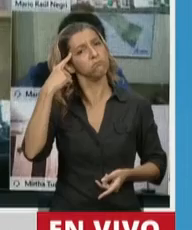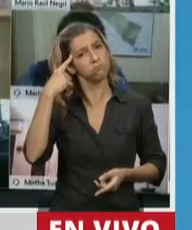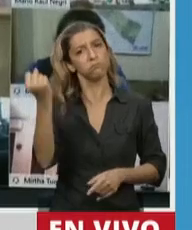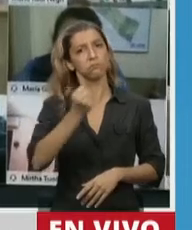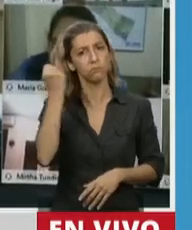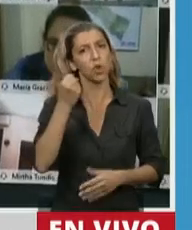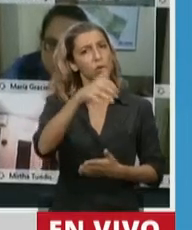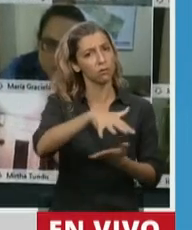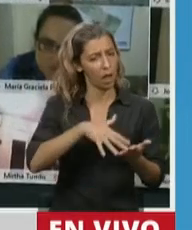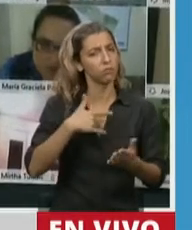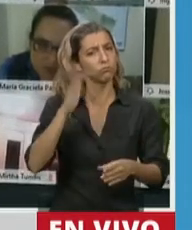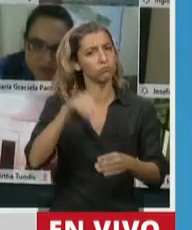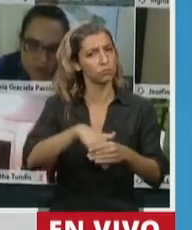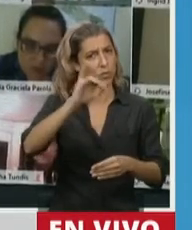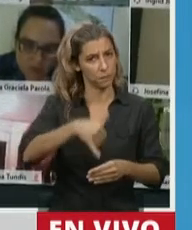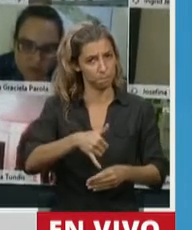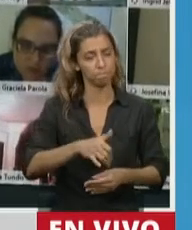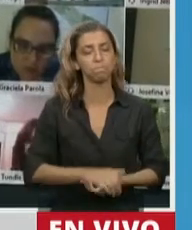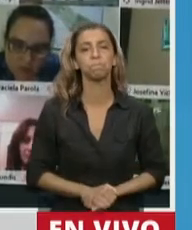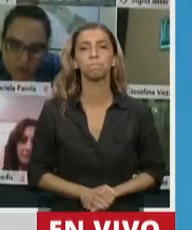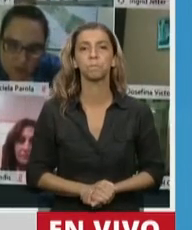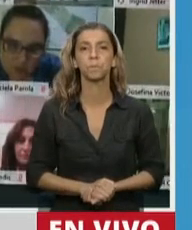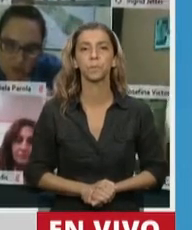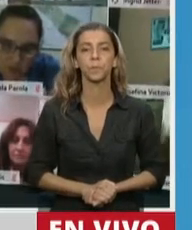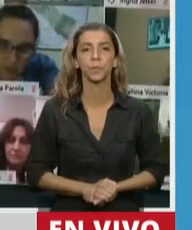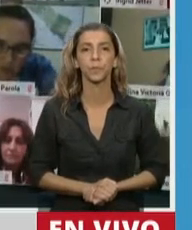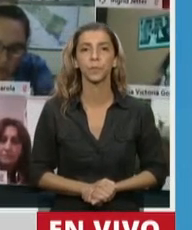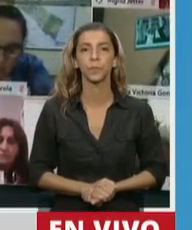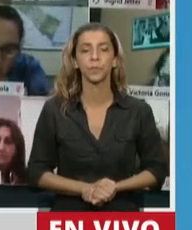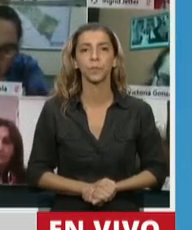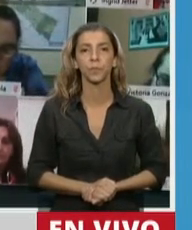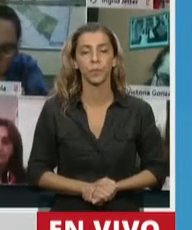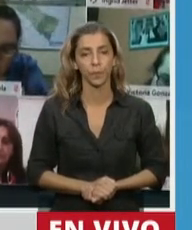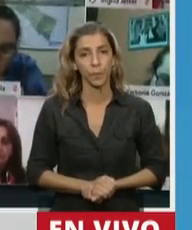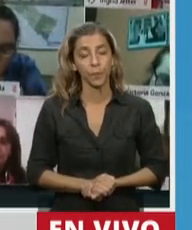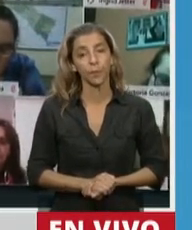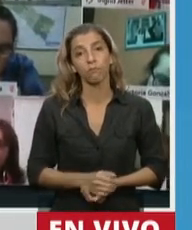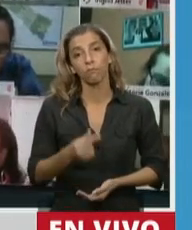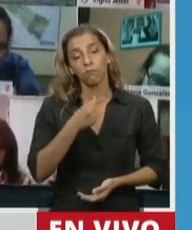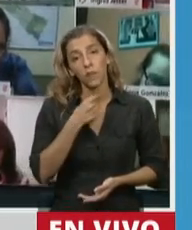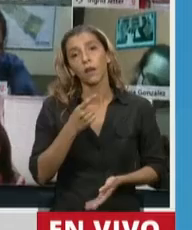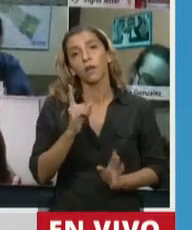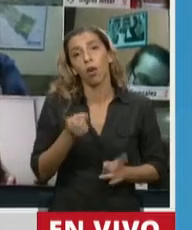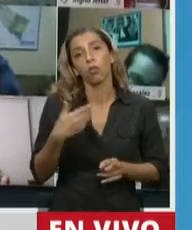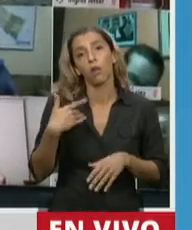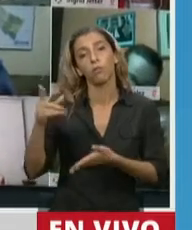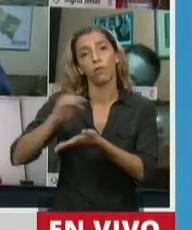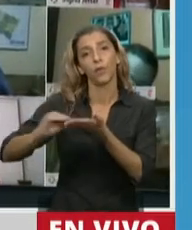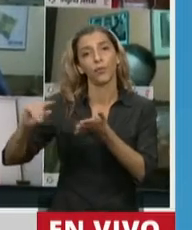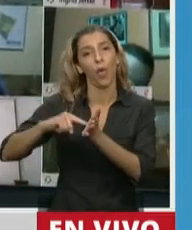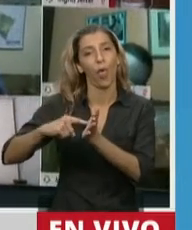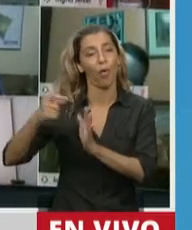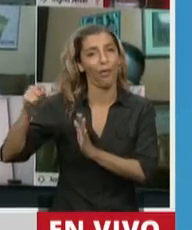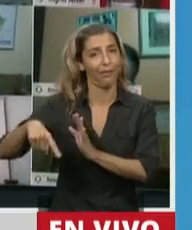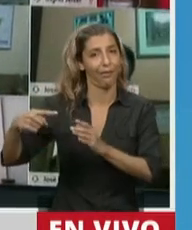este proyecto. Por otro lado, quiero un poco disentir con el diputado de la Capital Federal quien, en las